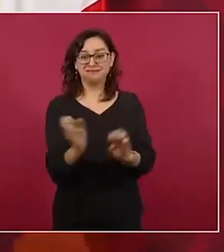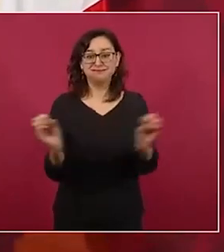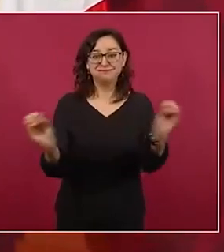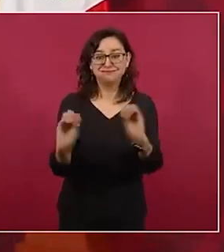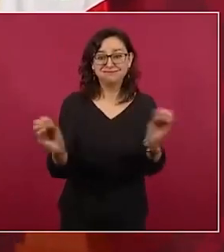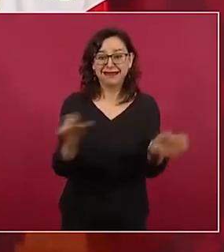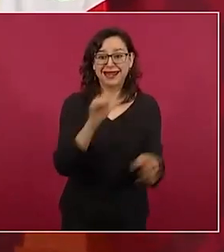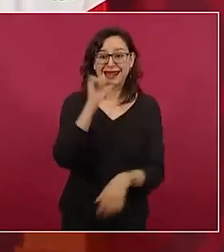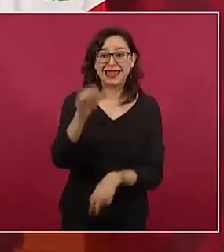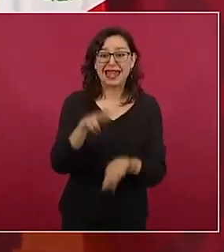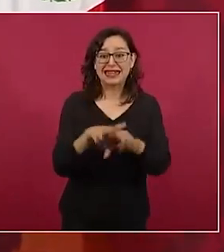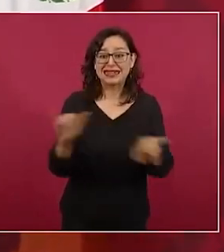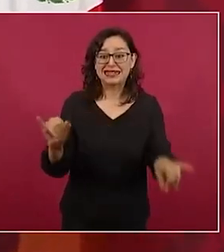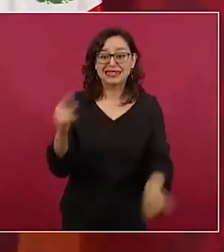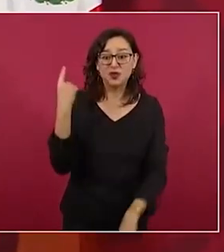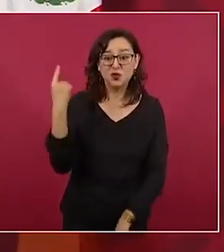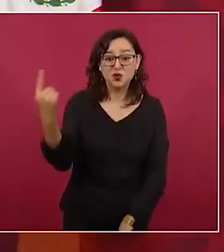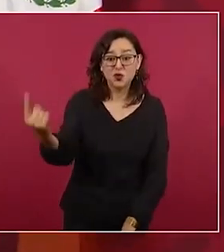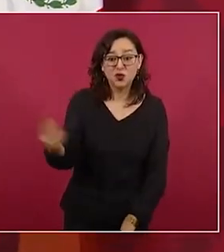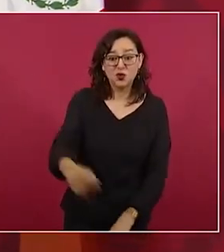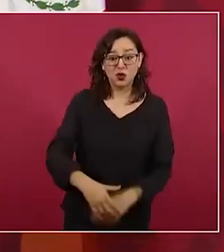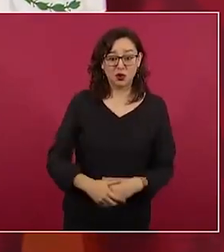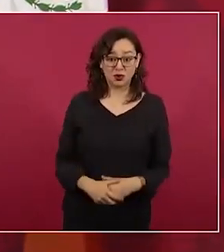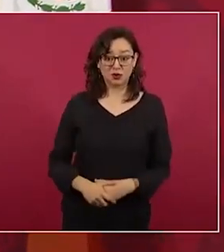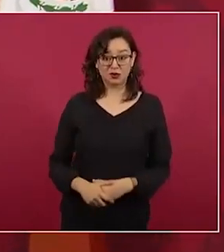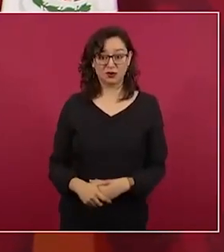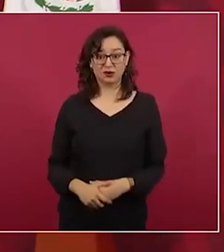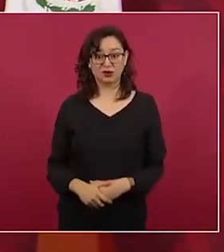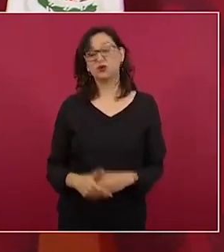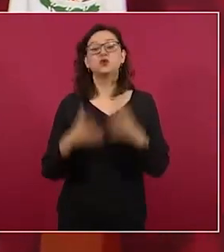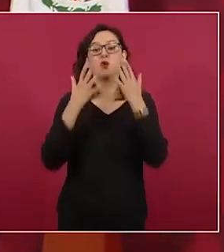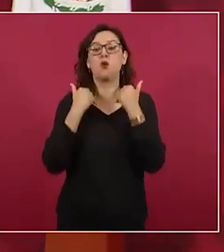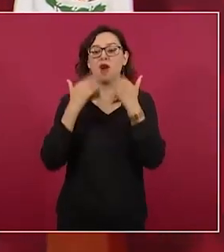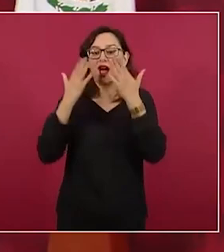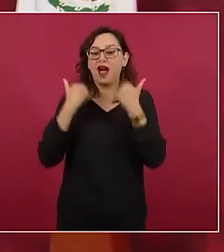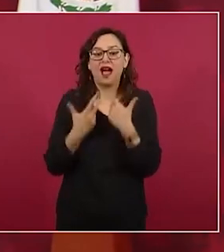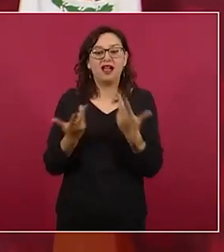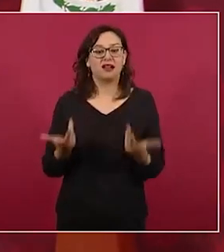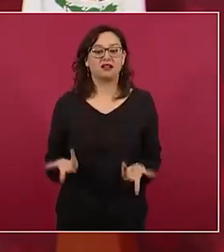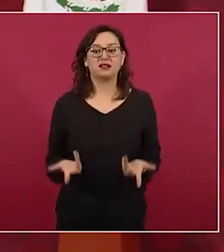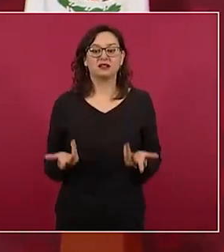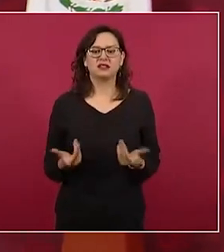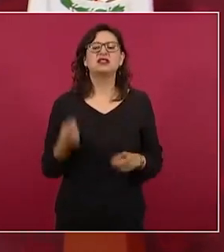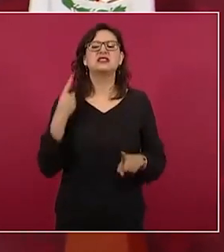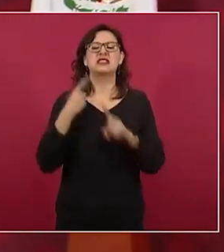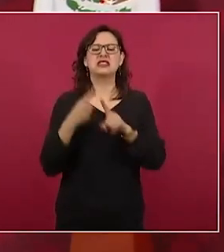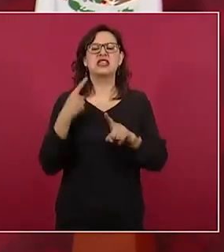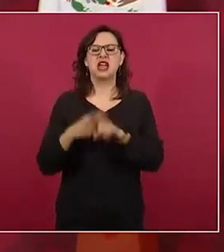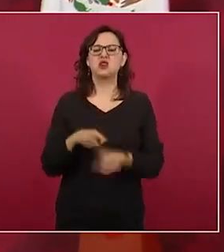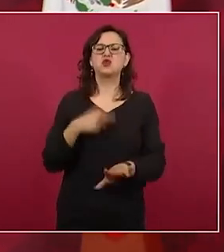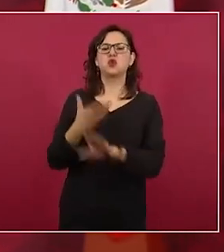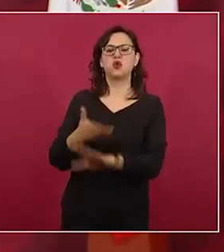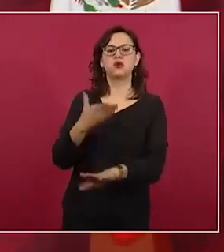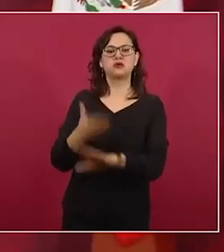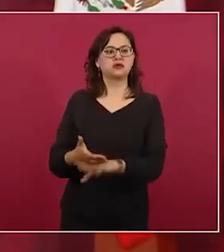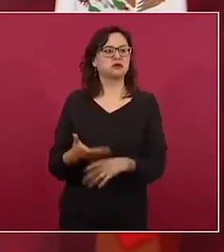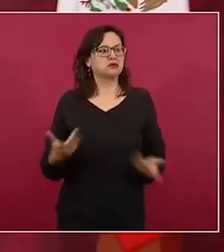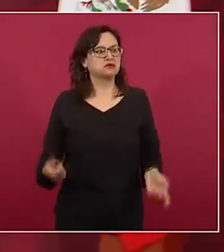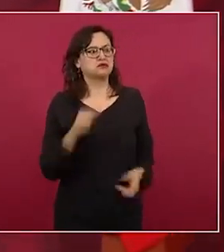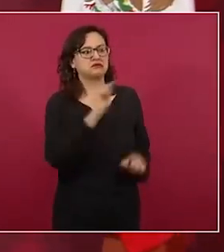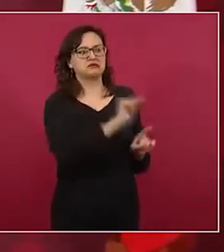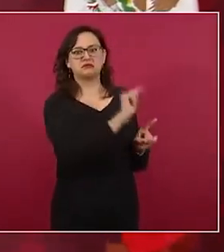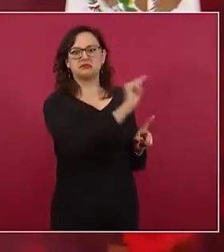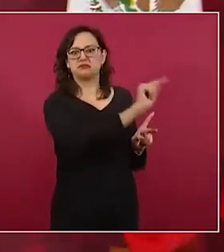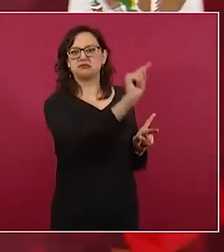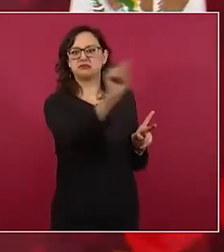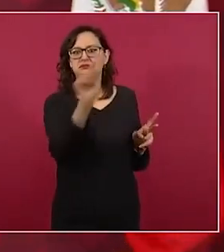la oposición de